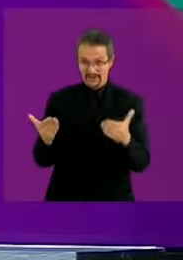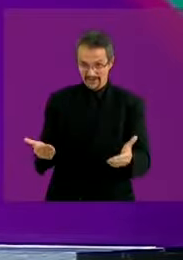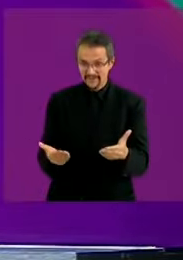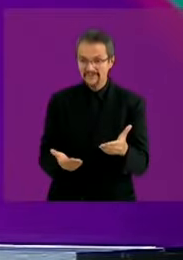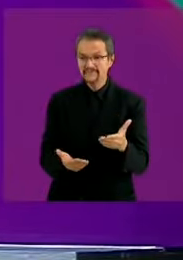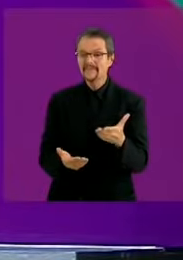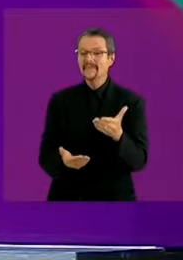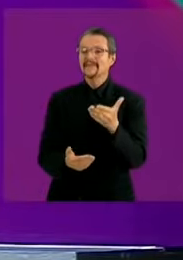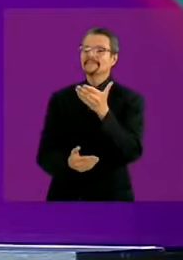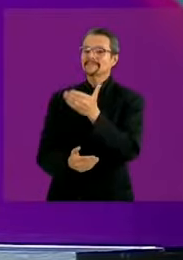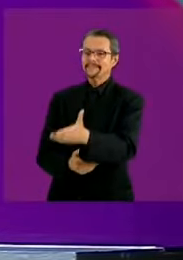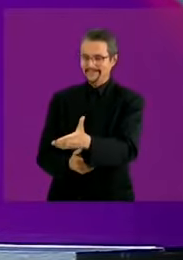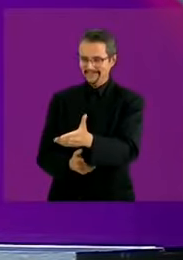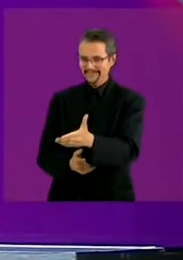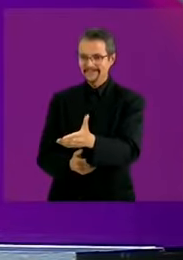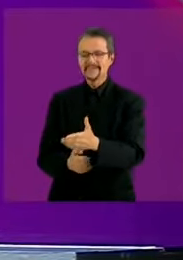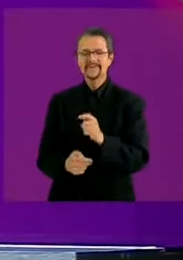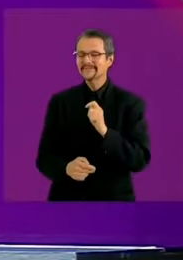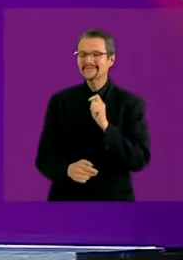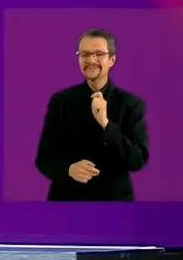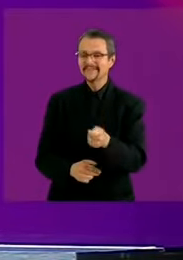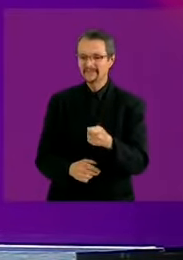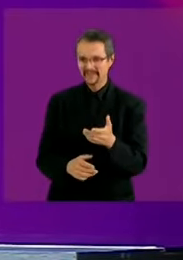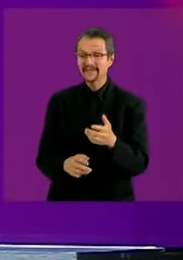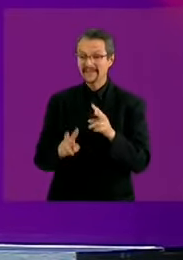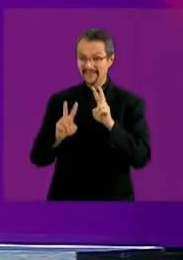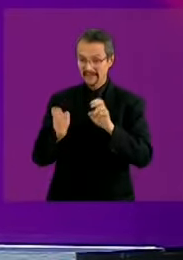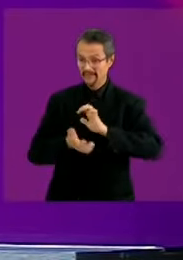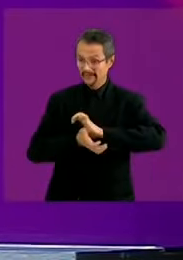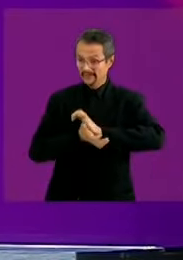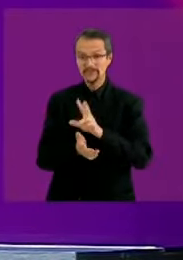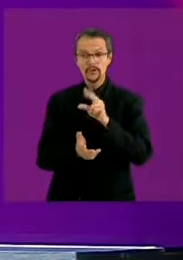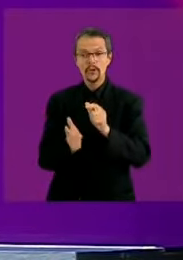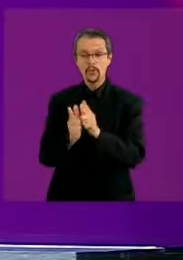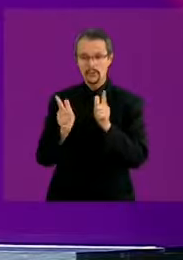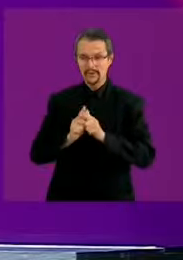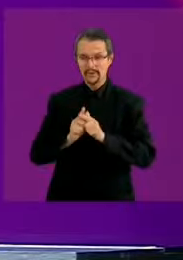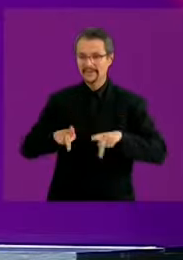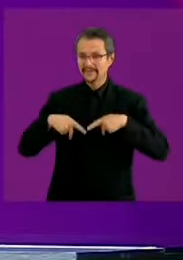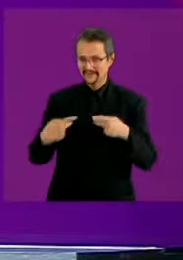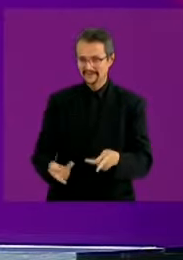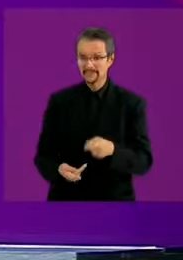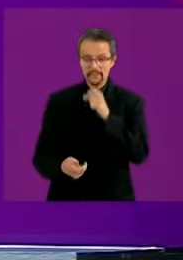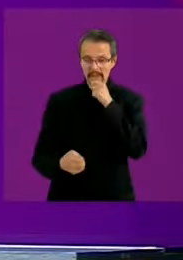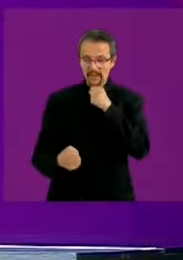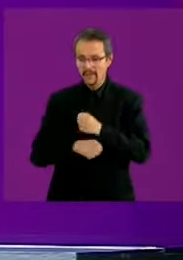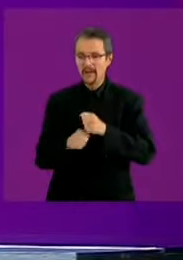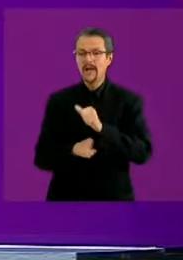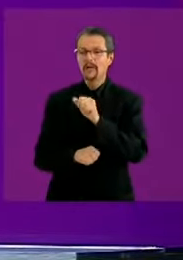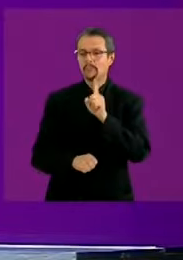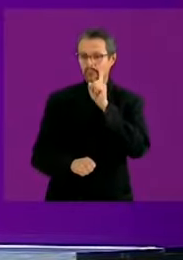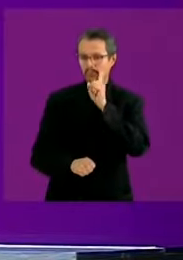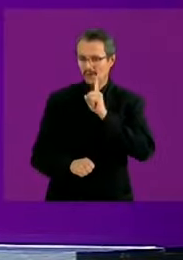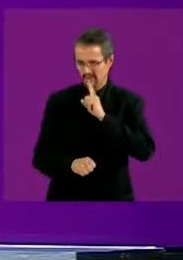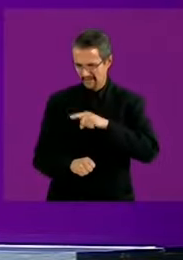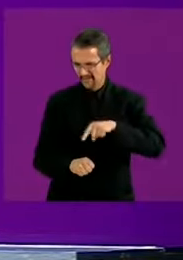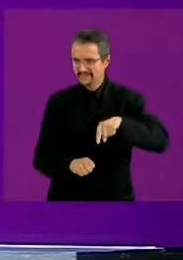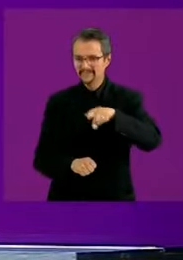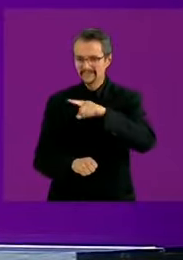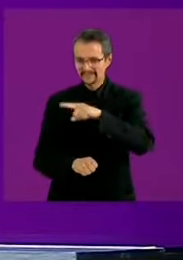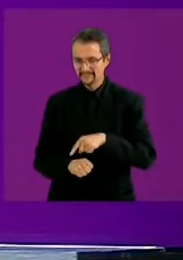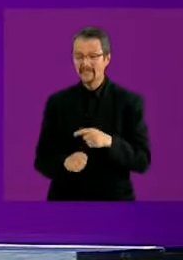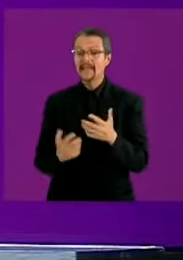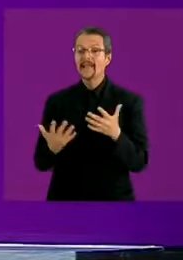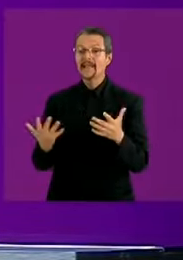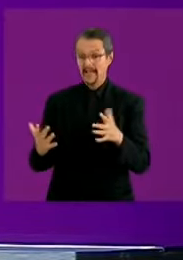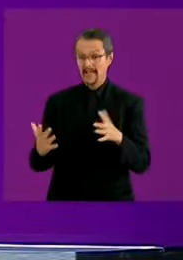con el bloque No Discriminación Grupos Vulnerables y Violencia en Contra de las Mujeres. Evidentemente implica varios